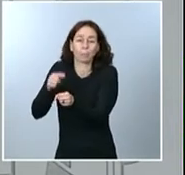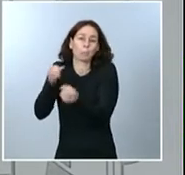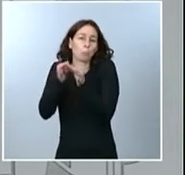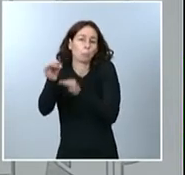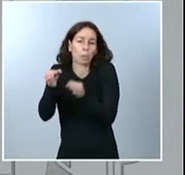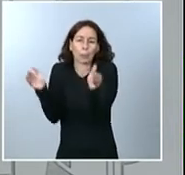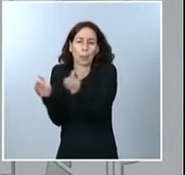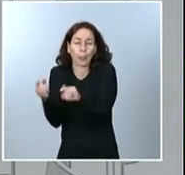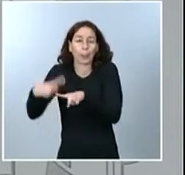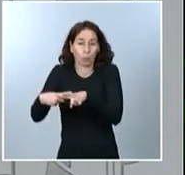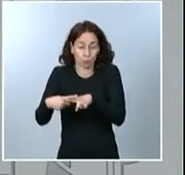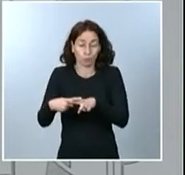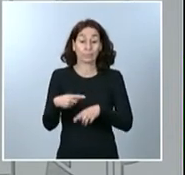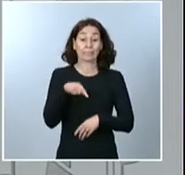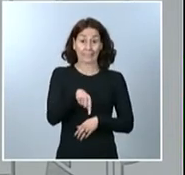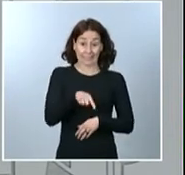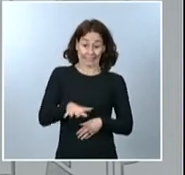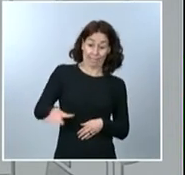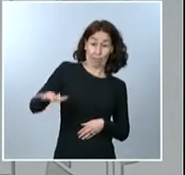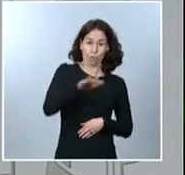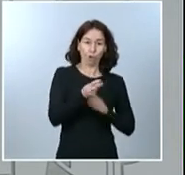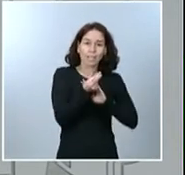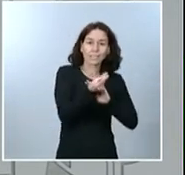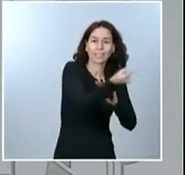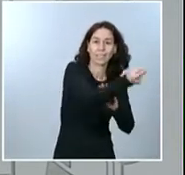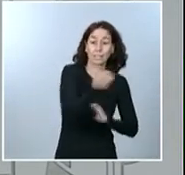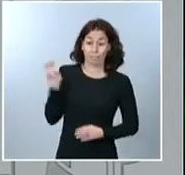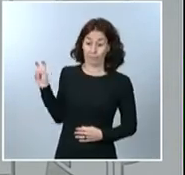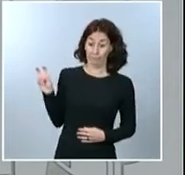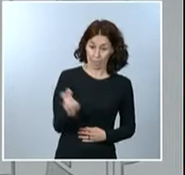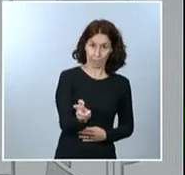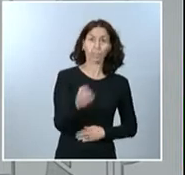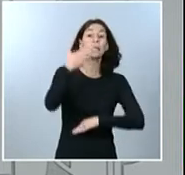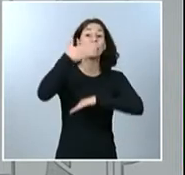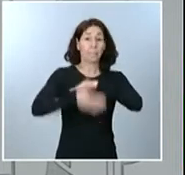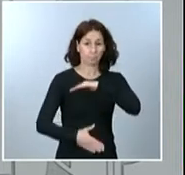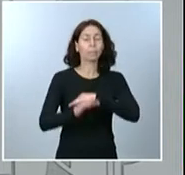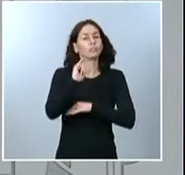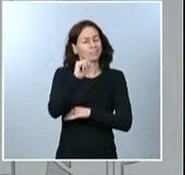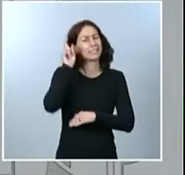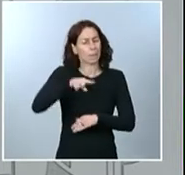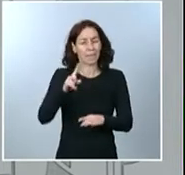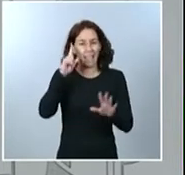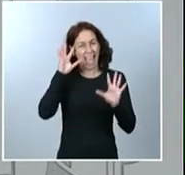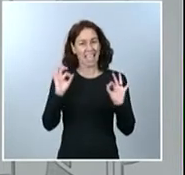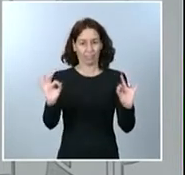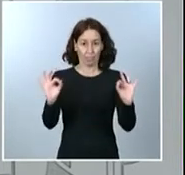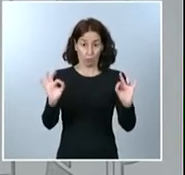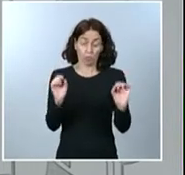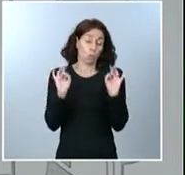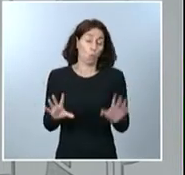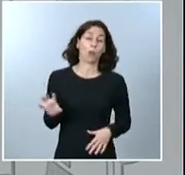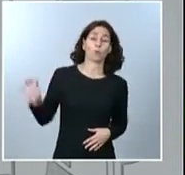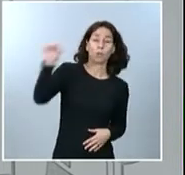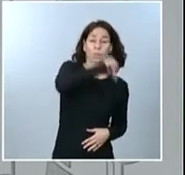salida de personas de los ámbitos territoriales confinados también va a tener excepciones, como está ocurriendo ya en algunas comunidades autónomas que se han visto